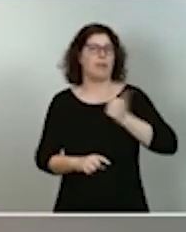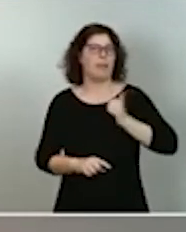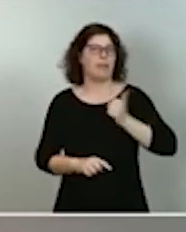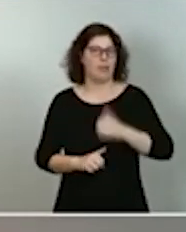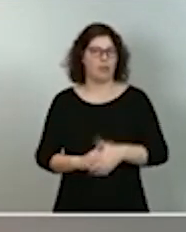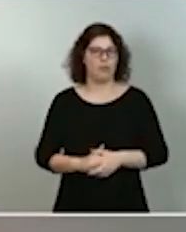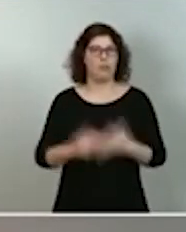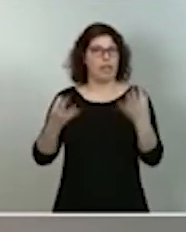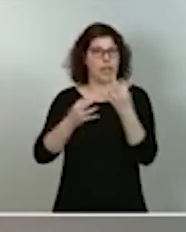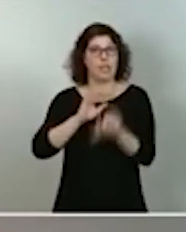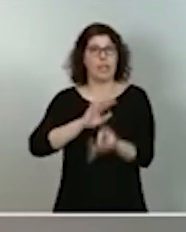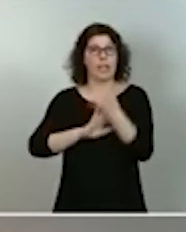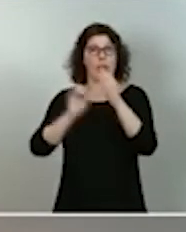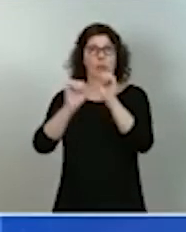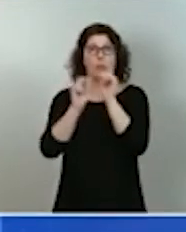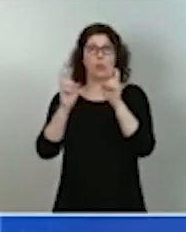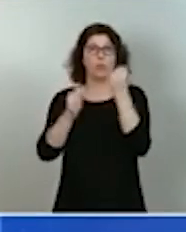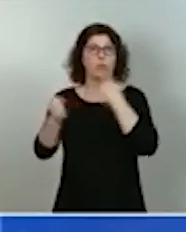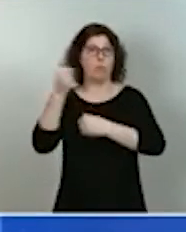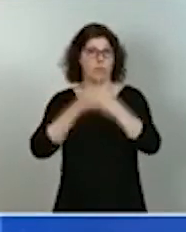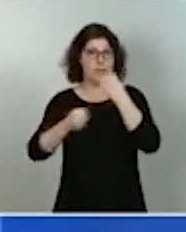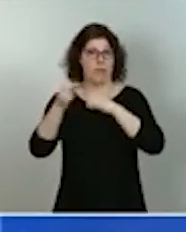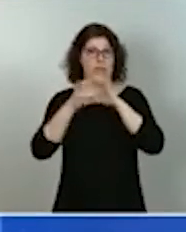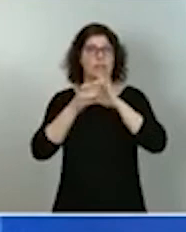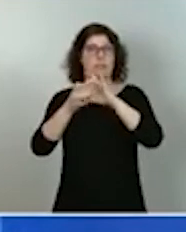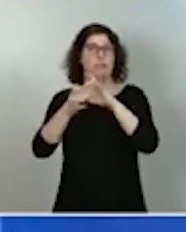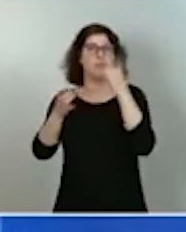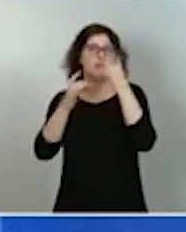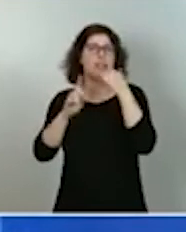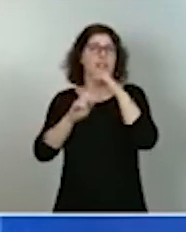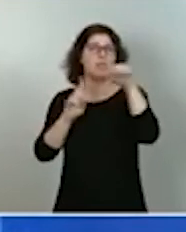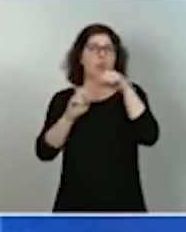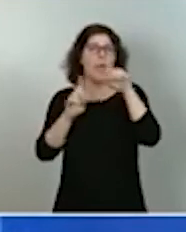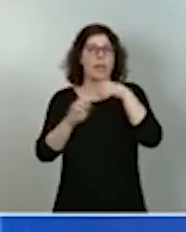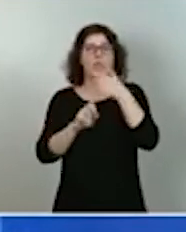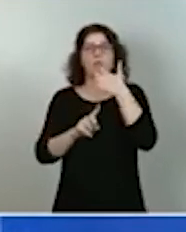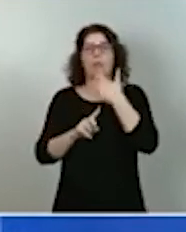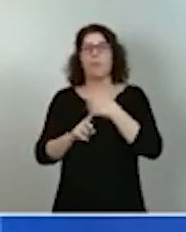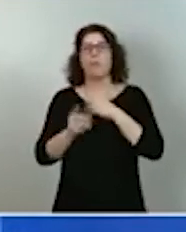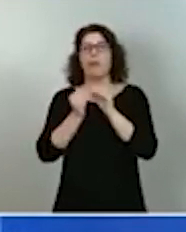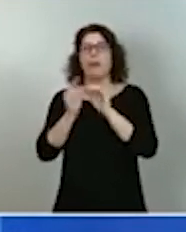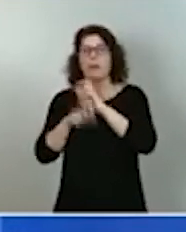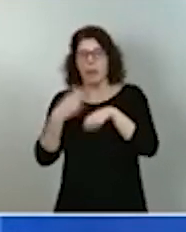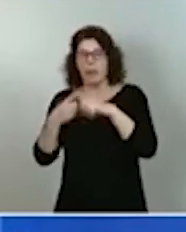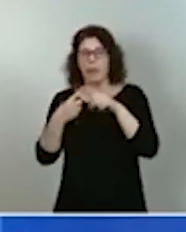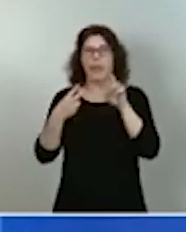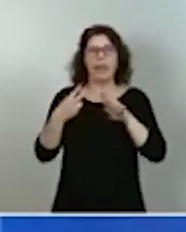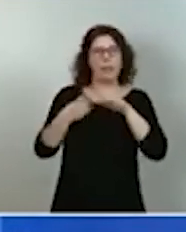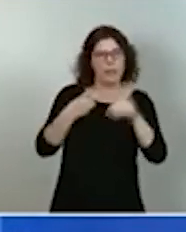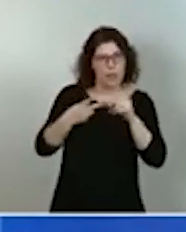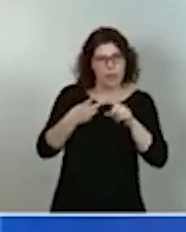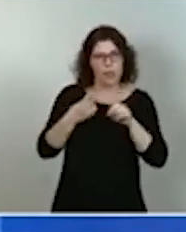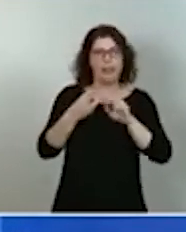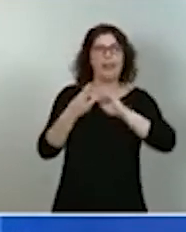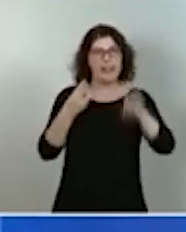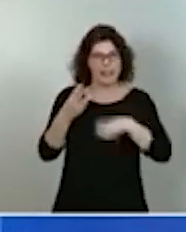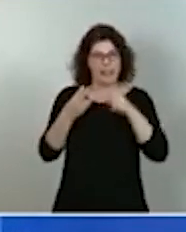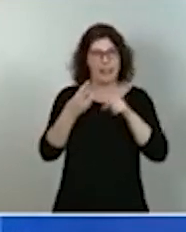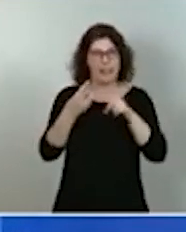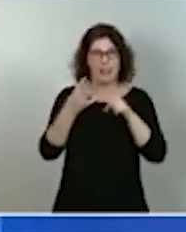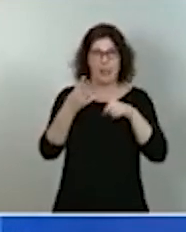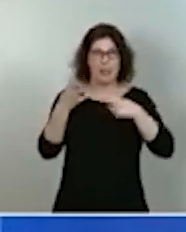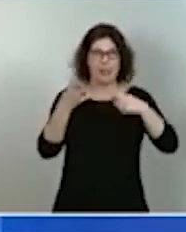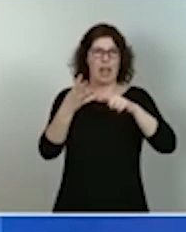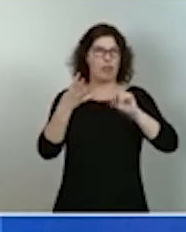y nuevos mercados vinculados con actividades circulares como la reparación, reutilización, reciclaje, mercados de materias primas secundarias